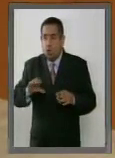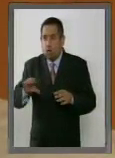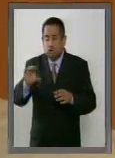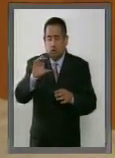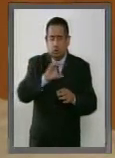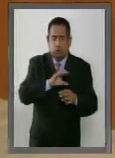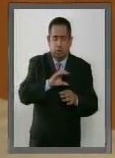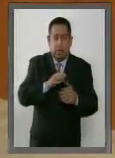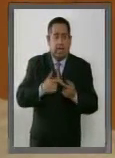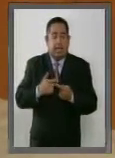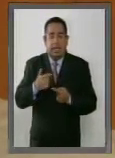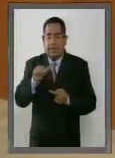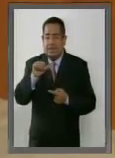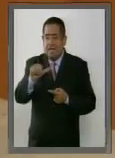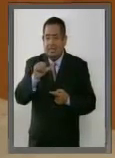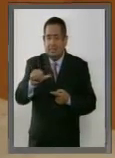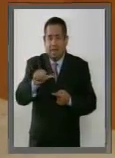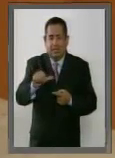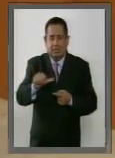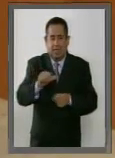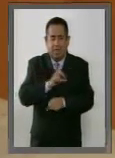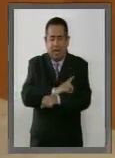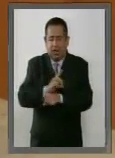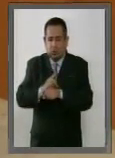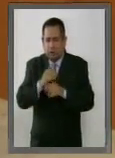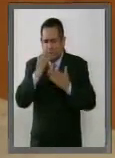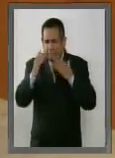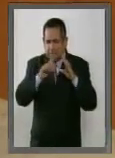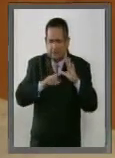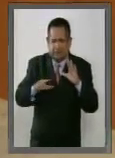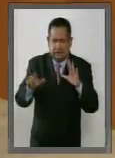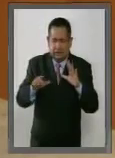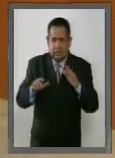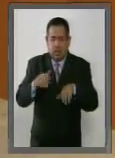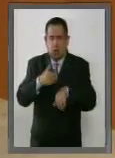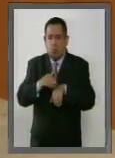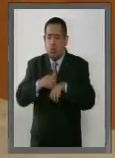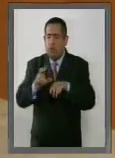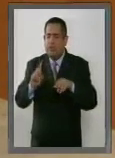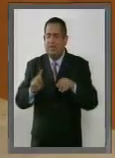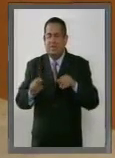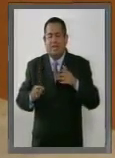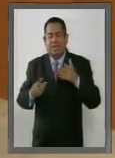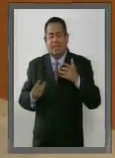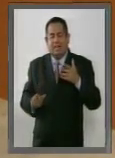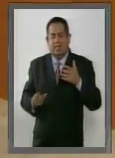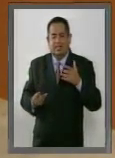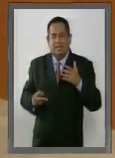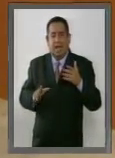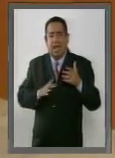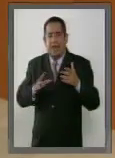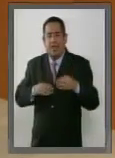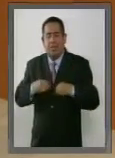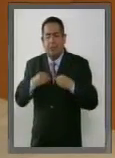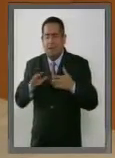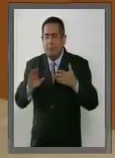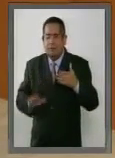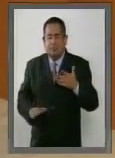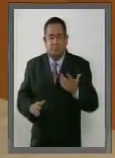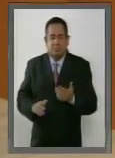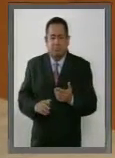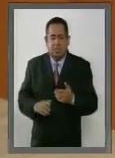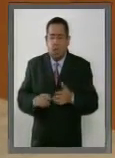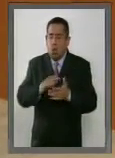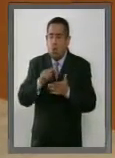16 delegaciones estudiadas, el lugar 33 por la calidad de vida, el lugar